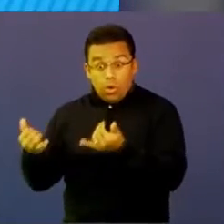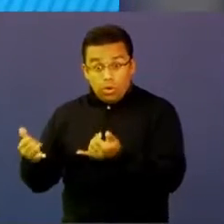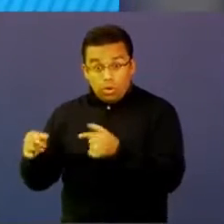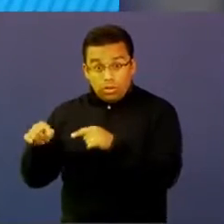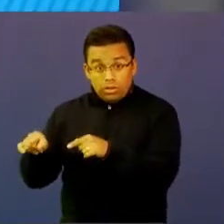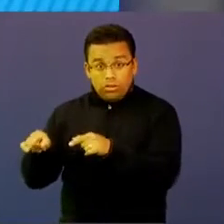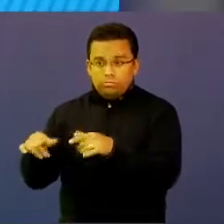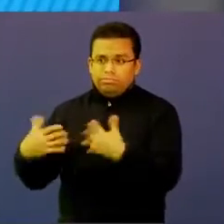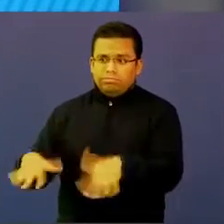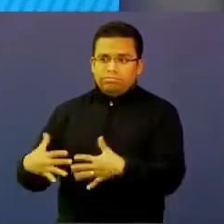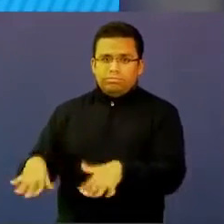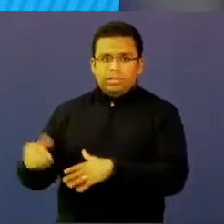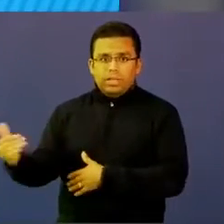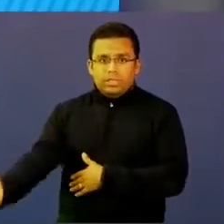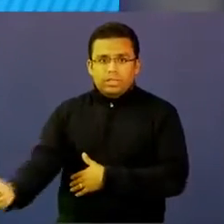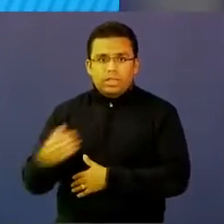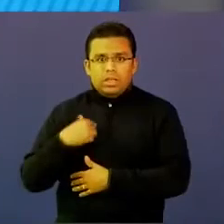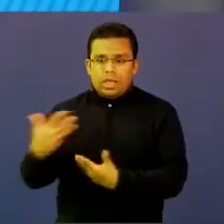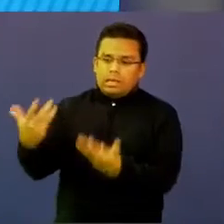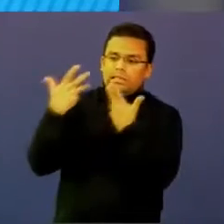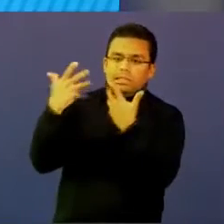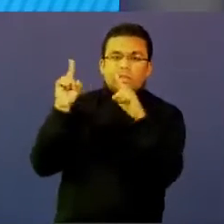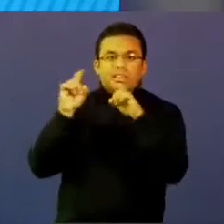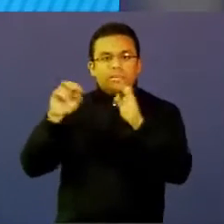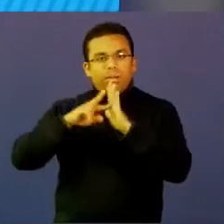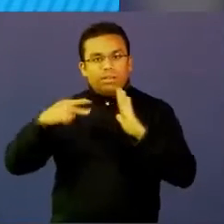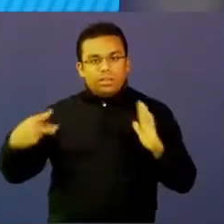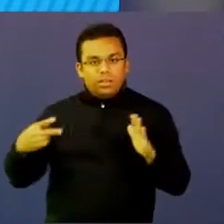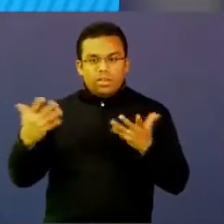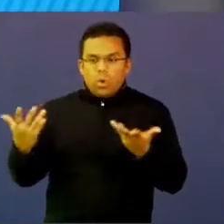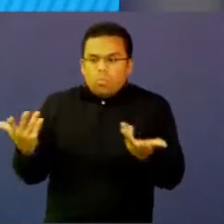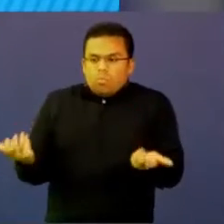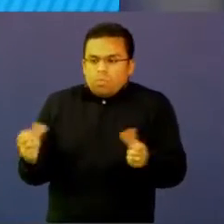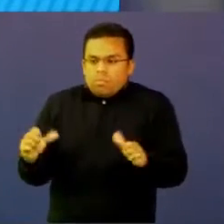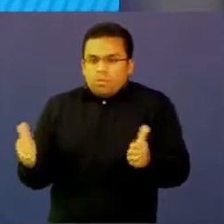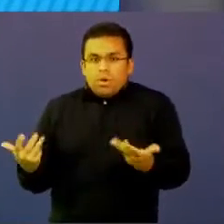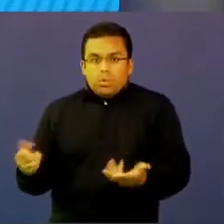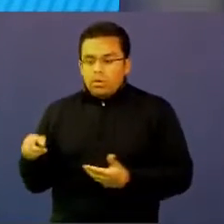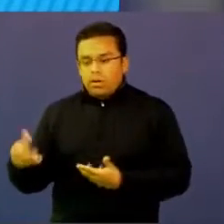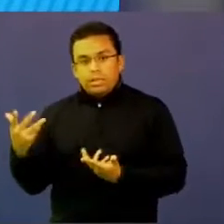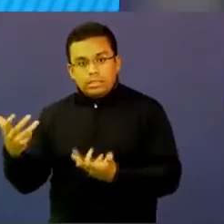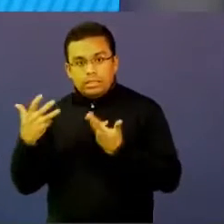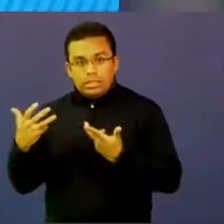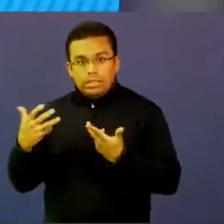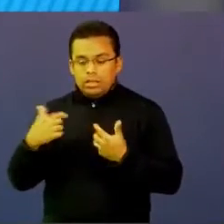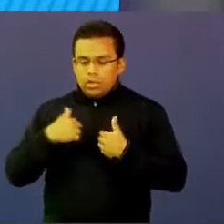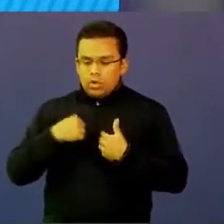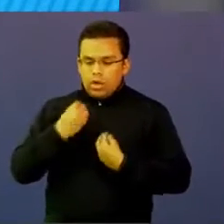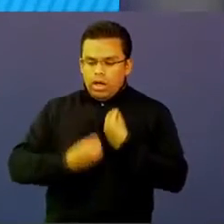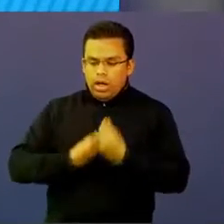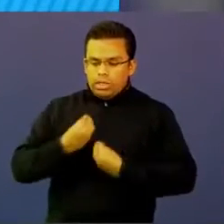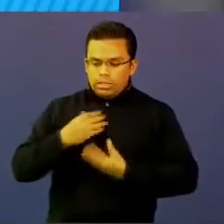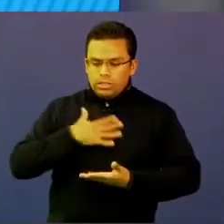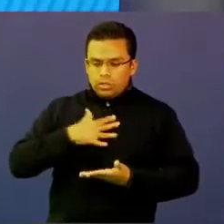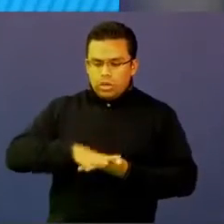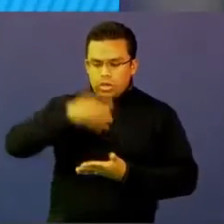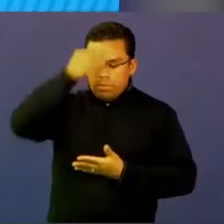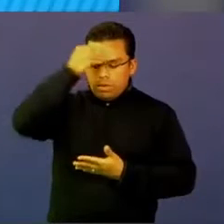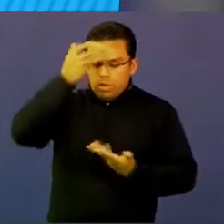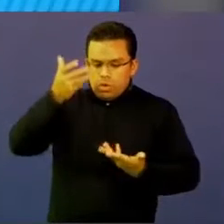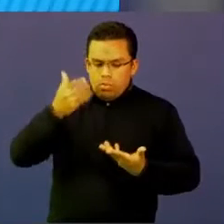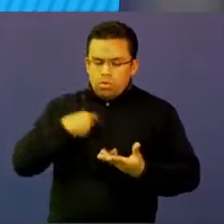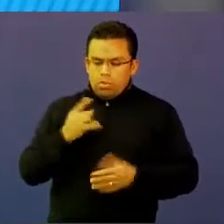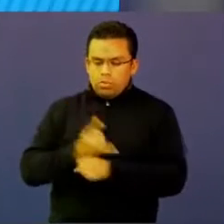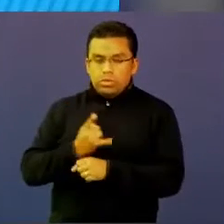para el maestro en términos de cómo se usa y qué podemos hacer con aquello que tu profe estás aprendiendo a utilizar.